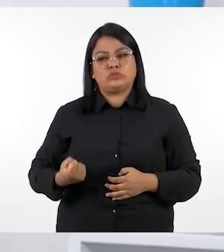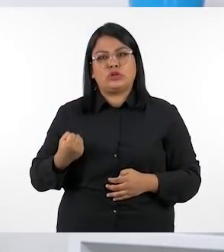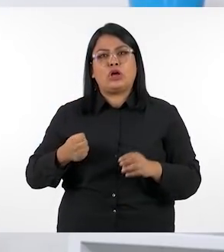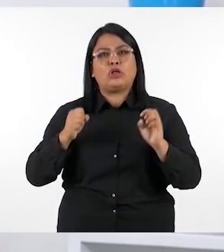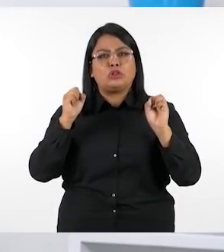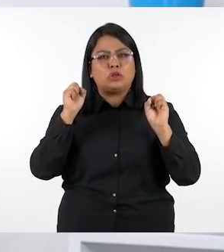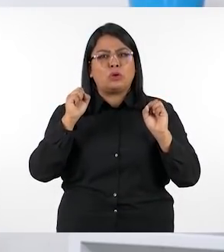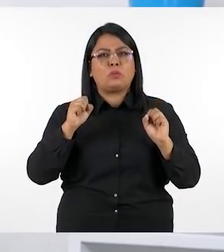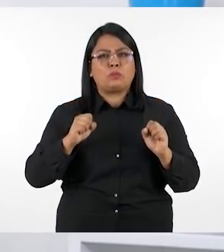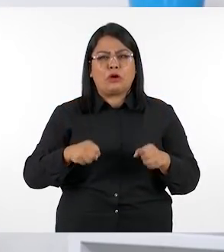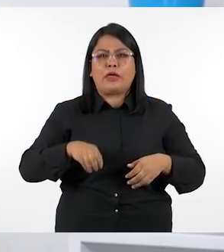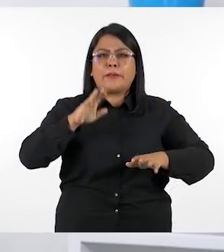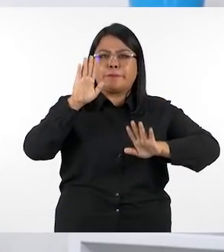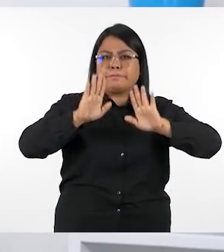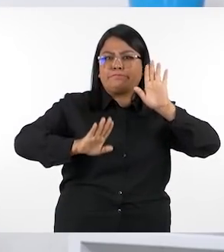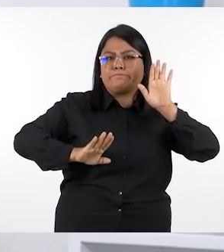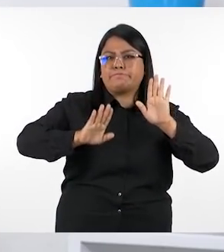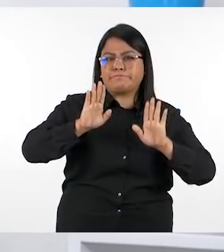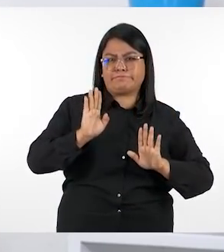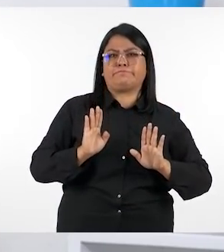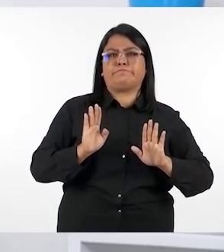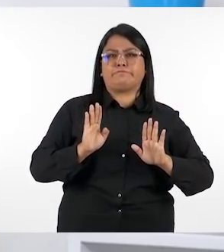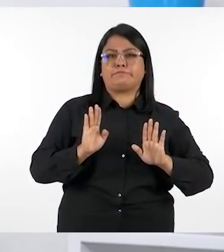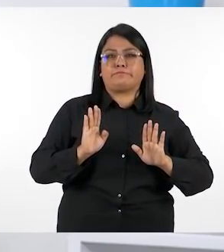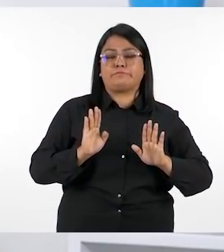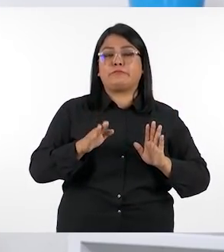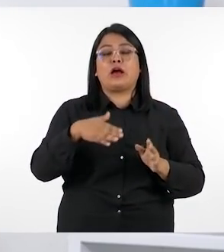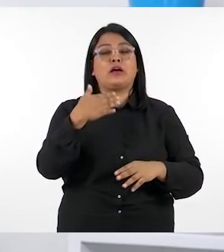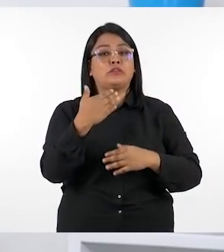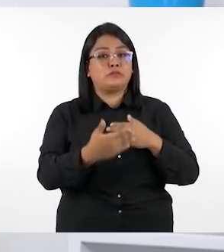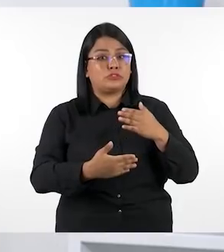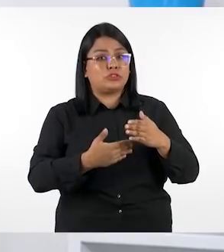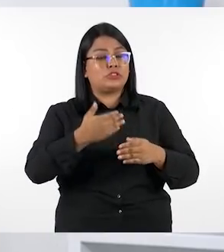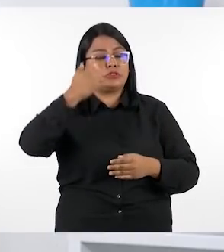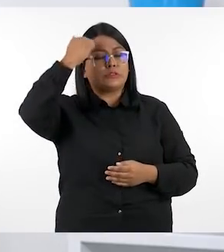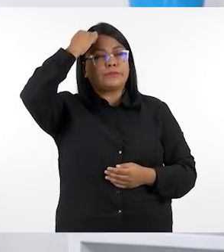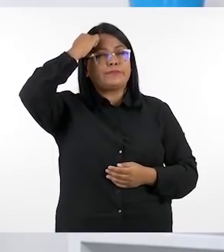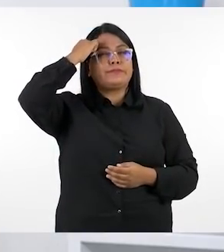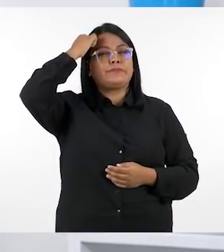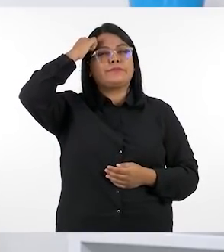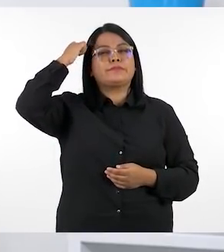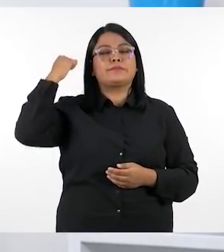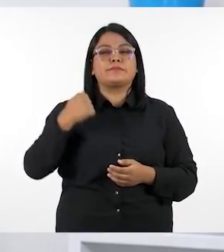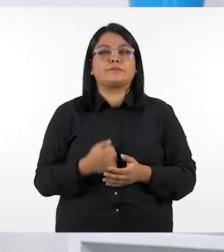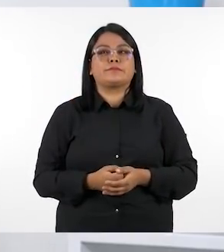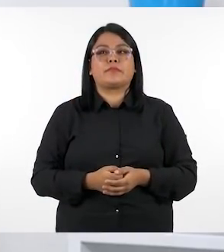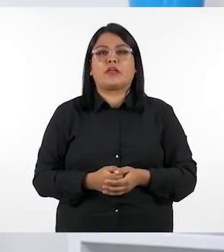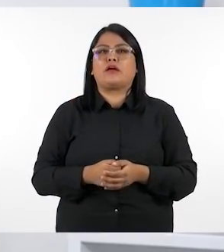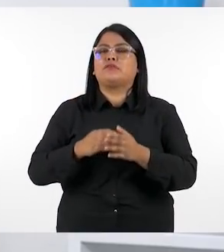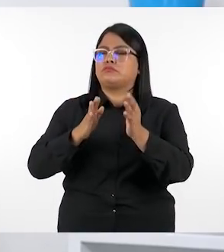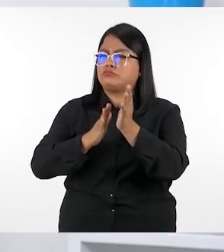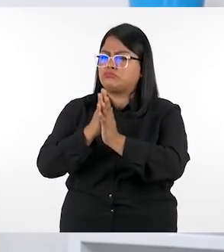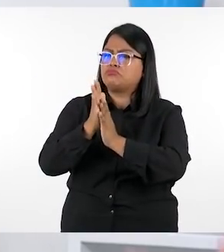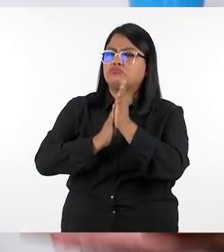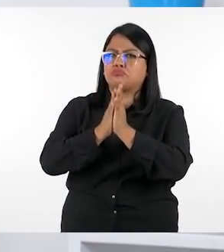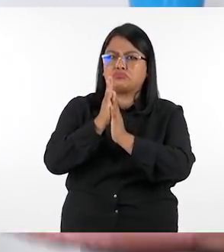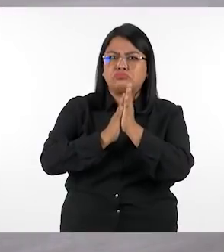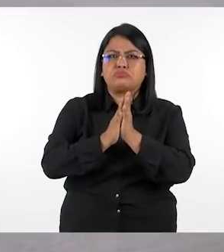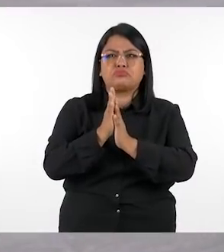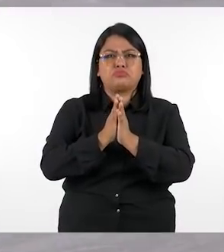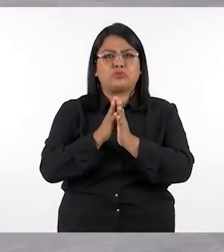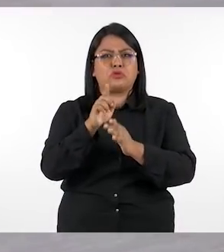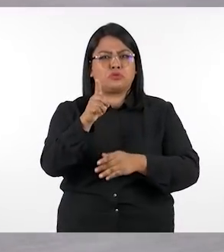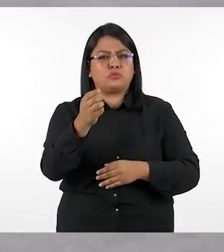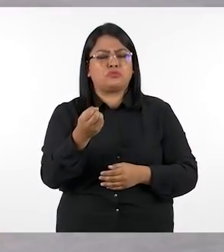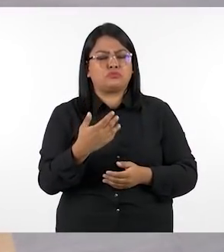el estudiante sea partícipe y el principal actor en su proceso de aprendizaje me parece muy